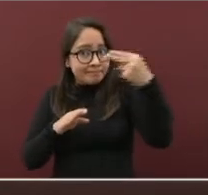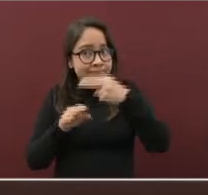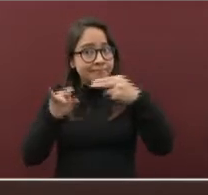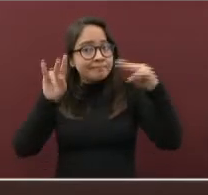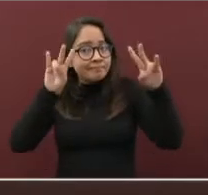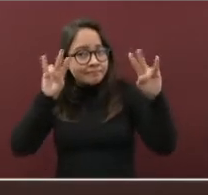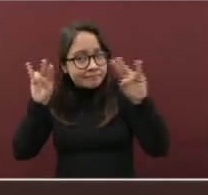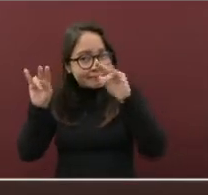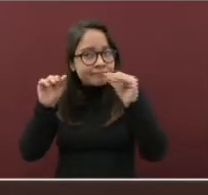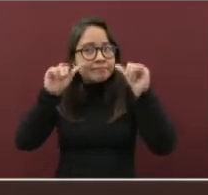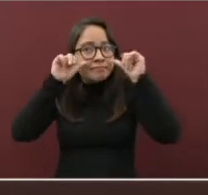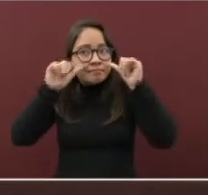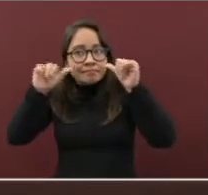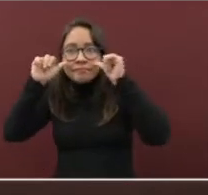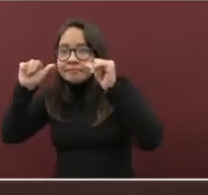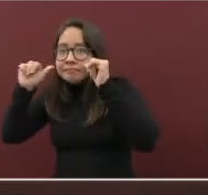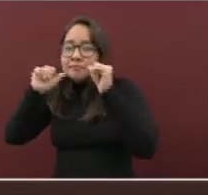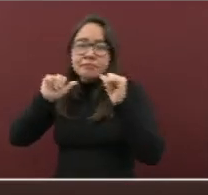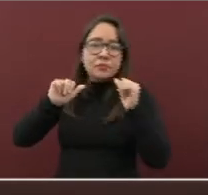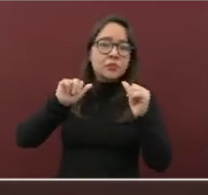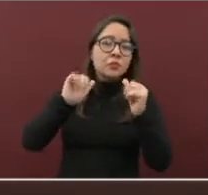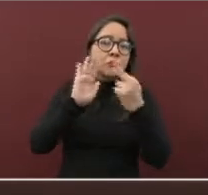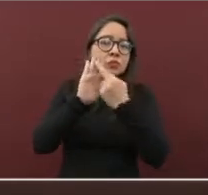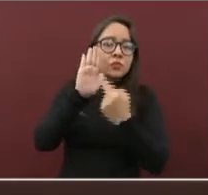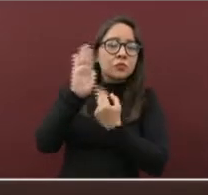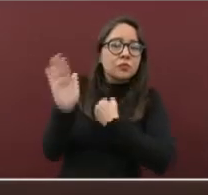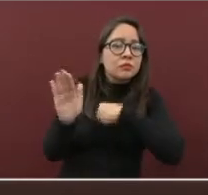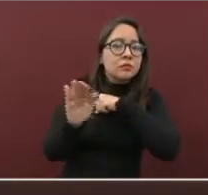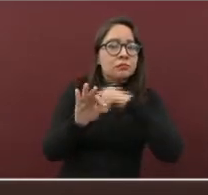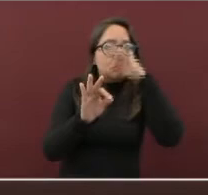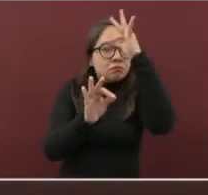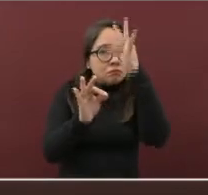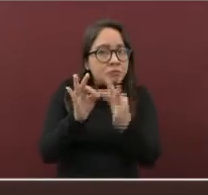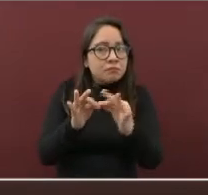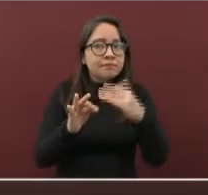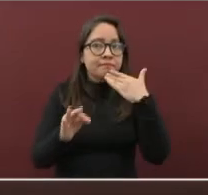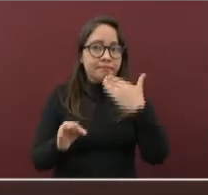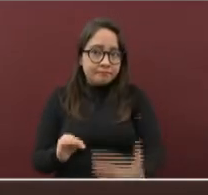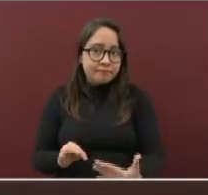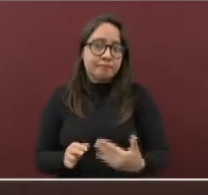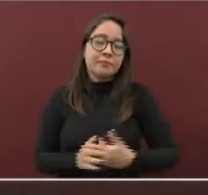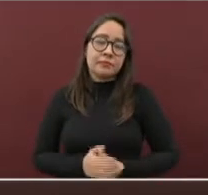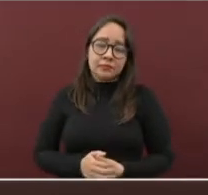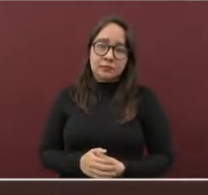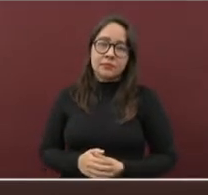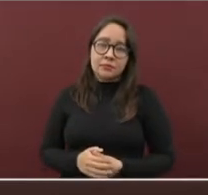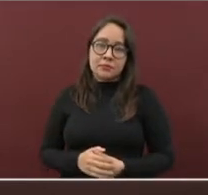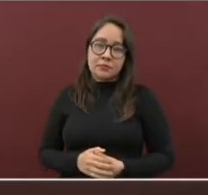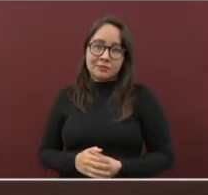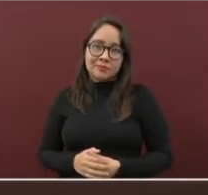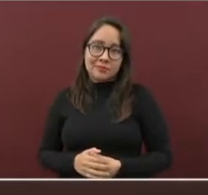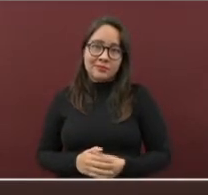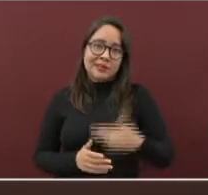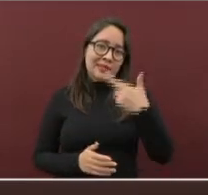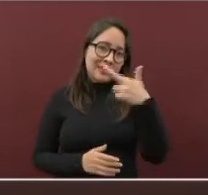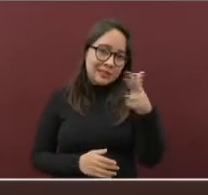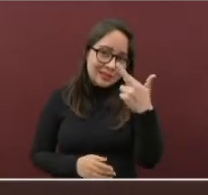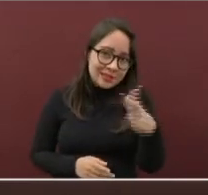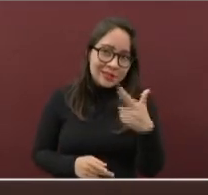pendiente, pero muy pendiente de cumplir las medidas de protección sanitaria en los casos de restaurantes.